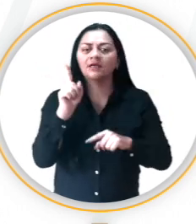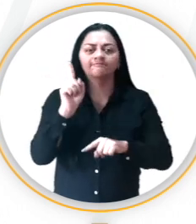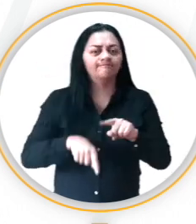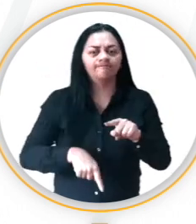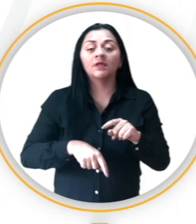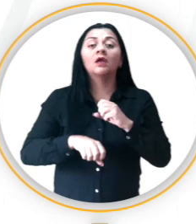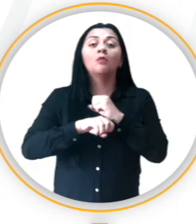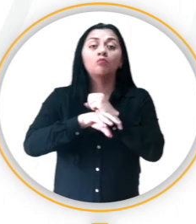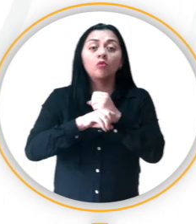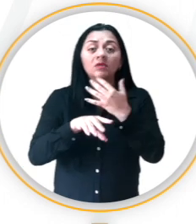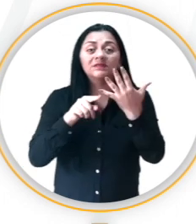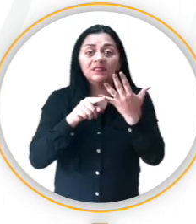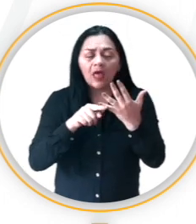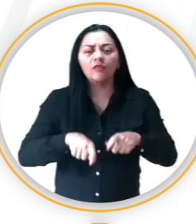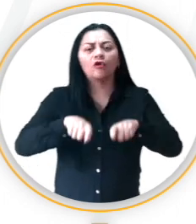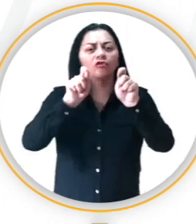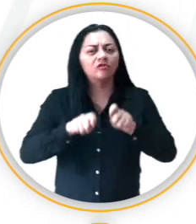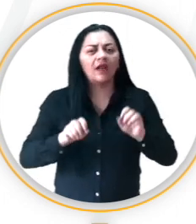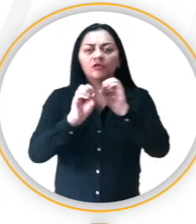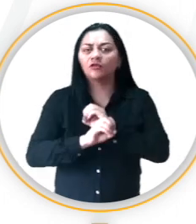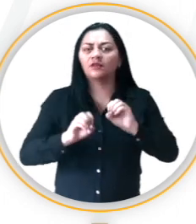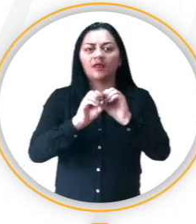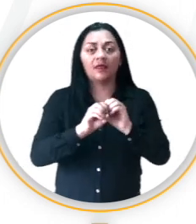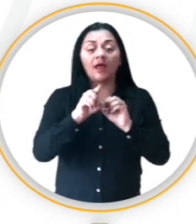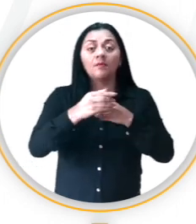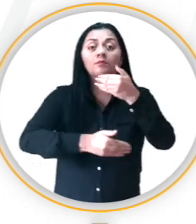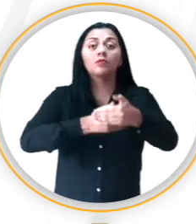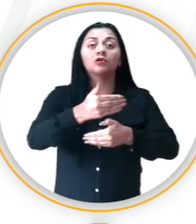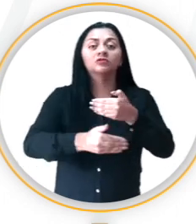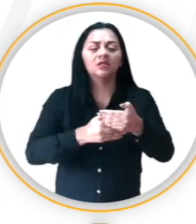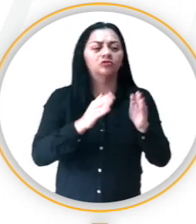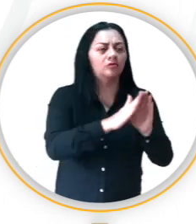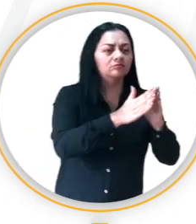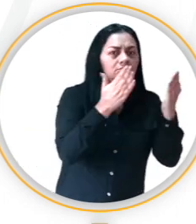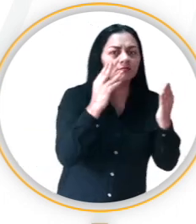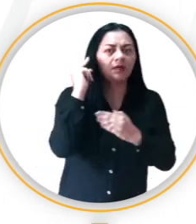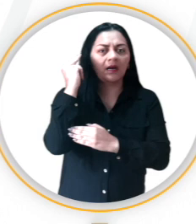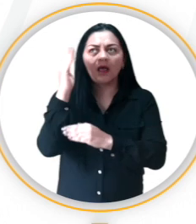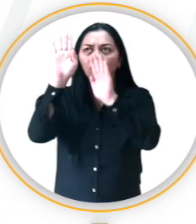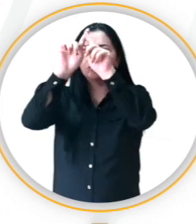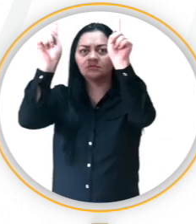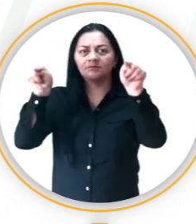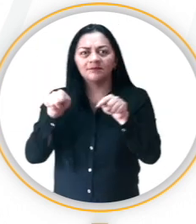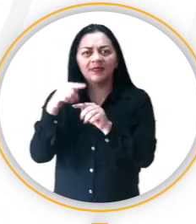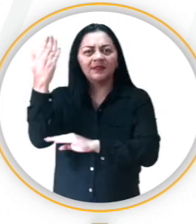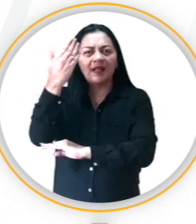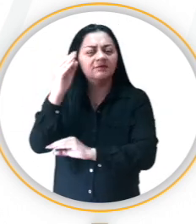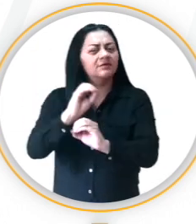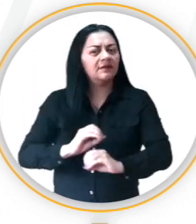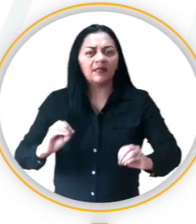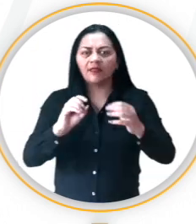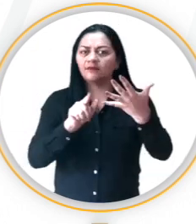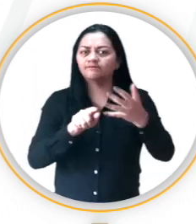Contratar y difundir propaganda y publicidad por parte de sujetos de derecho privado, referente al proceso electoral en prensa, radio, televisión,